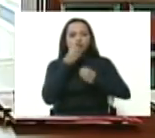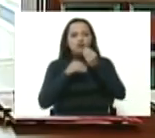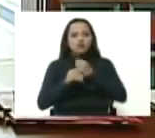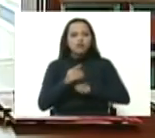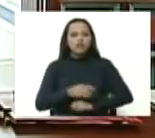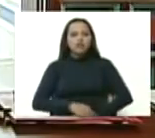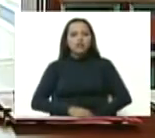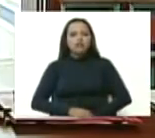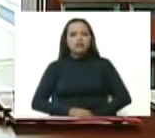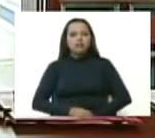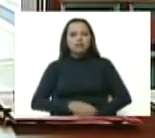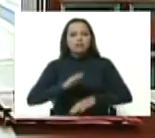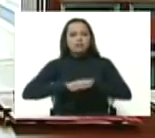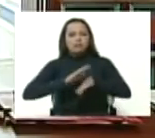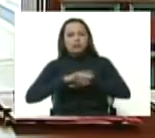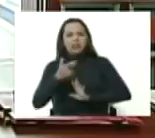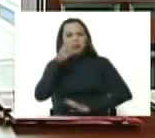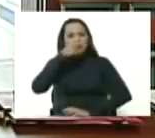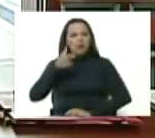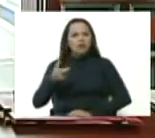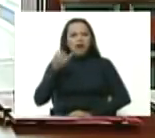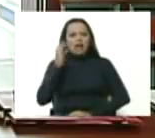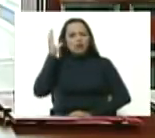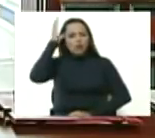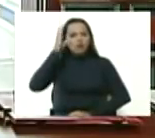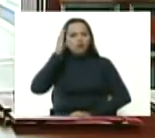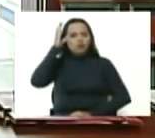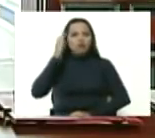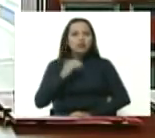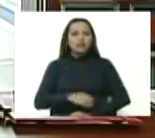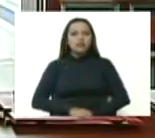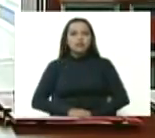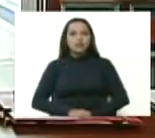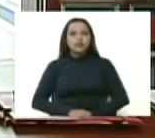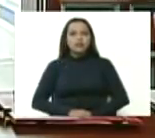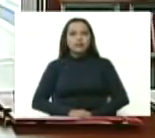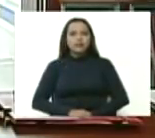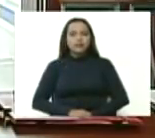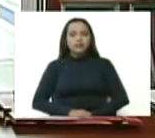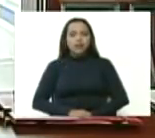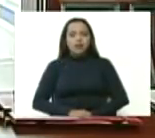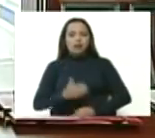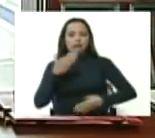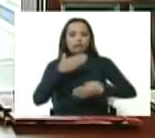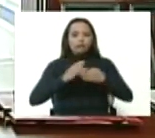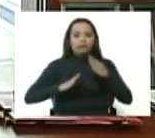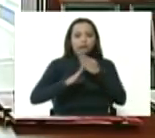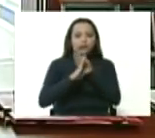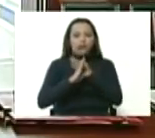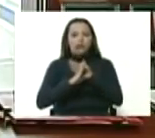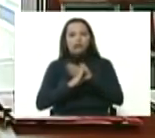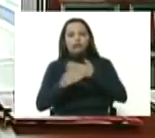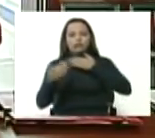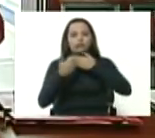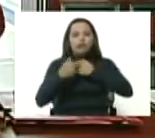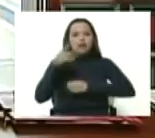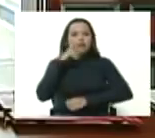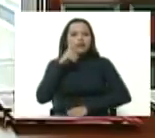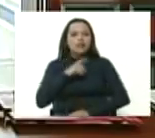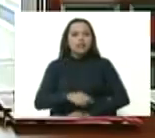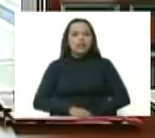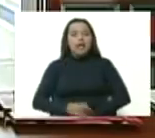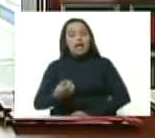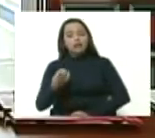llegó de esa forma. Porque el pueblo tenga conciencia. Mire, el bloqueo, la presión, las mentiras, la persecución no nos permitió